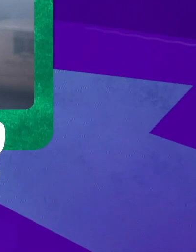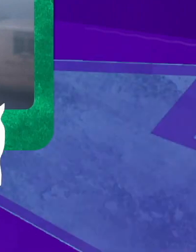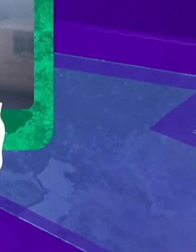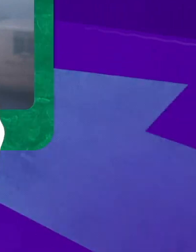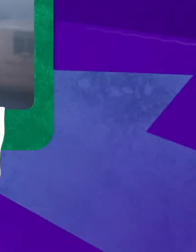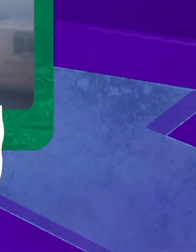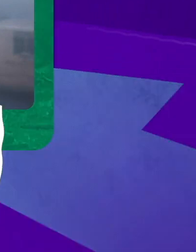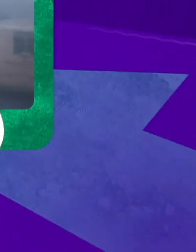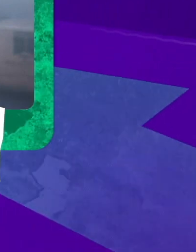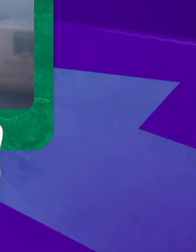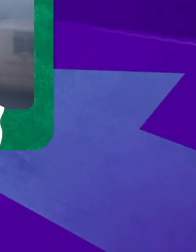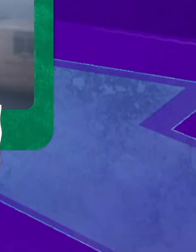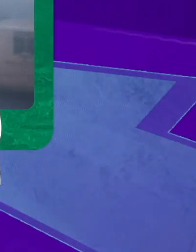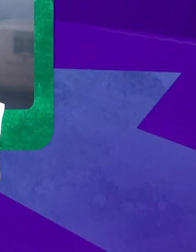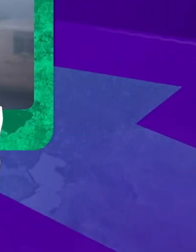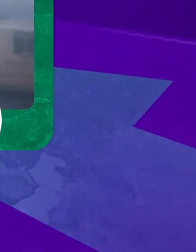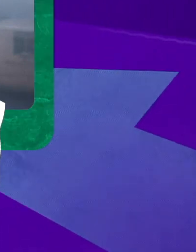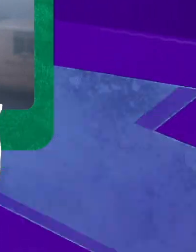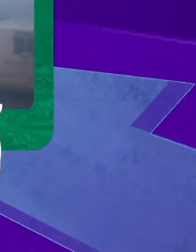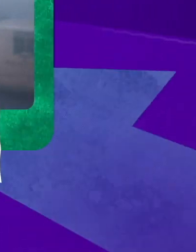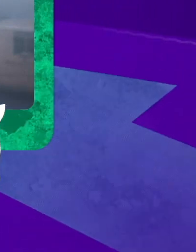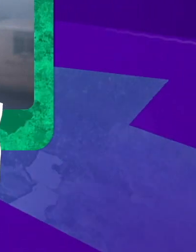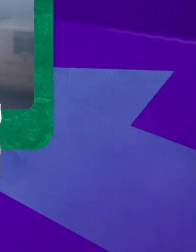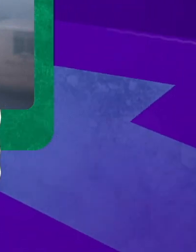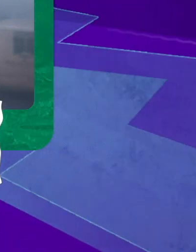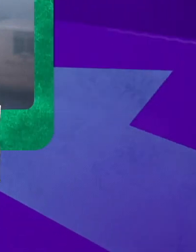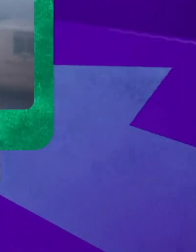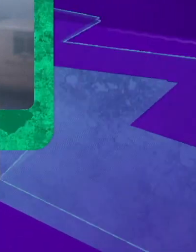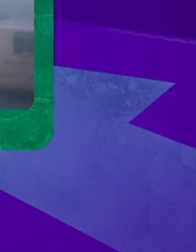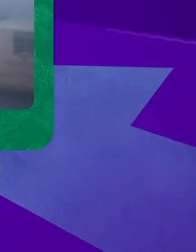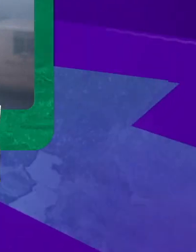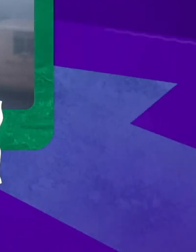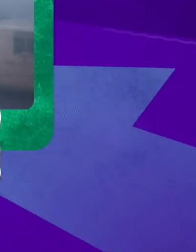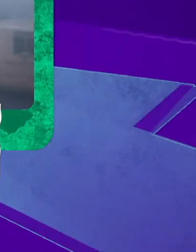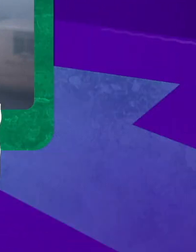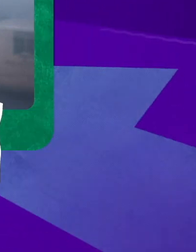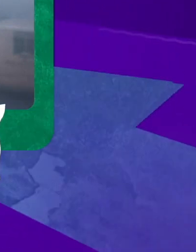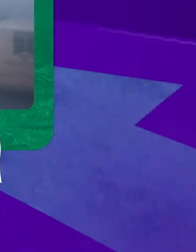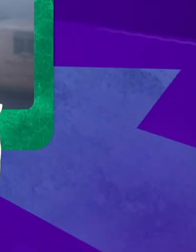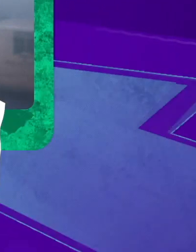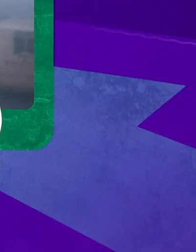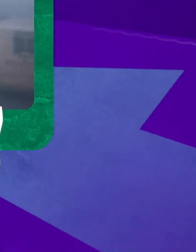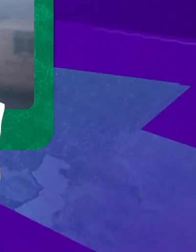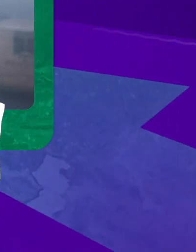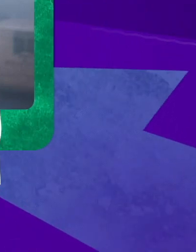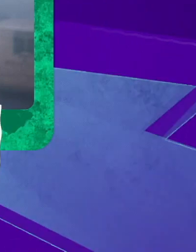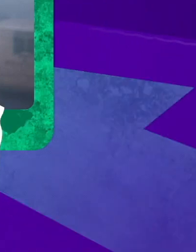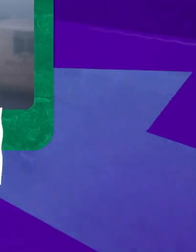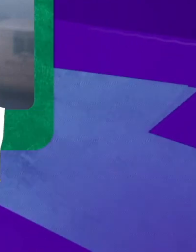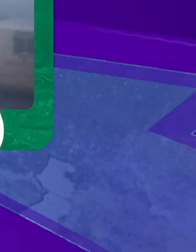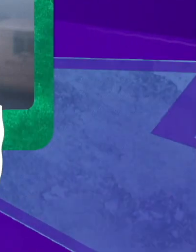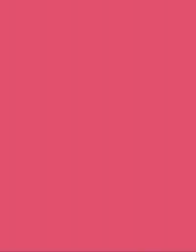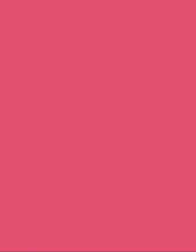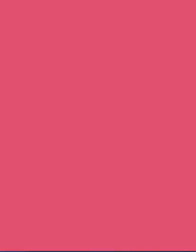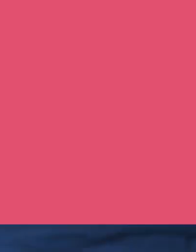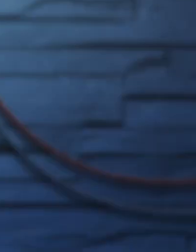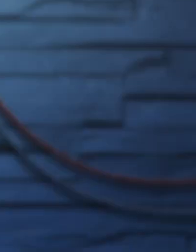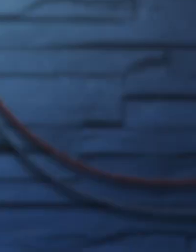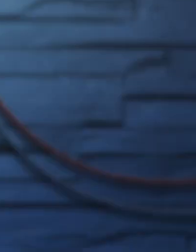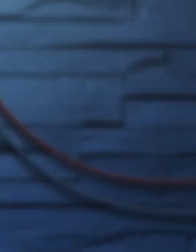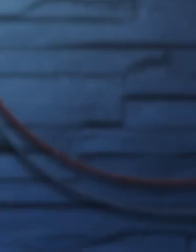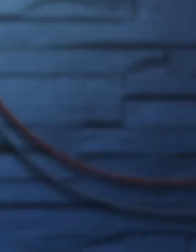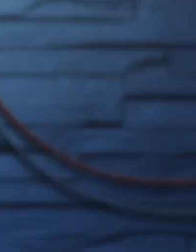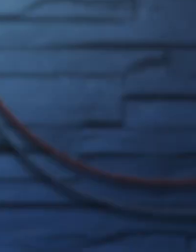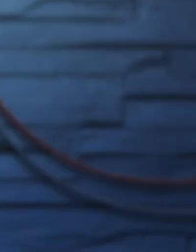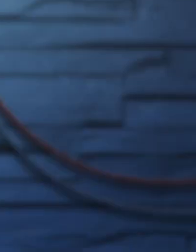sudando, están sudando, lo primero que buscamos es tomarnos, no sé, una bebida helada. Les ha